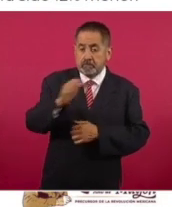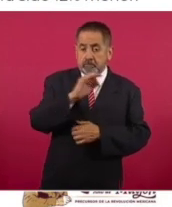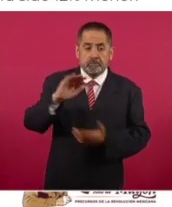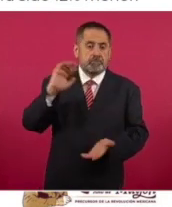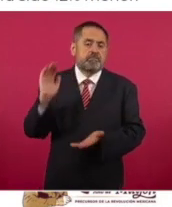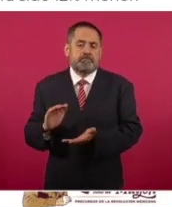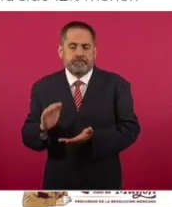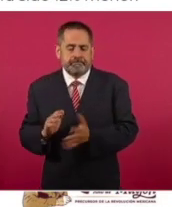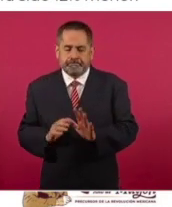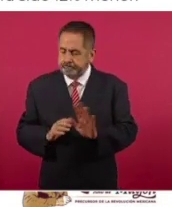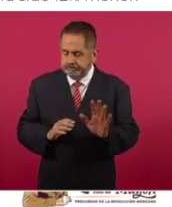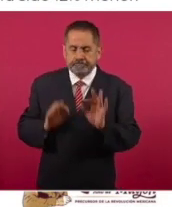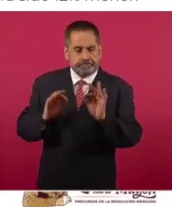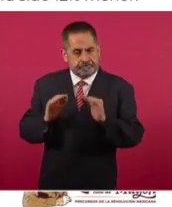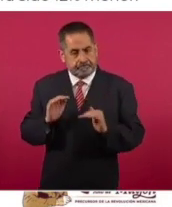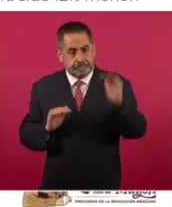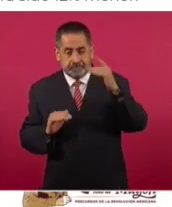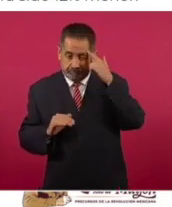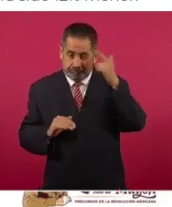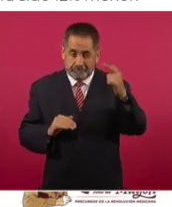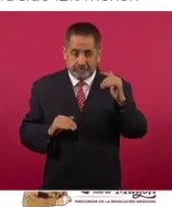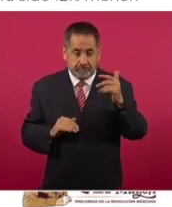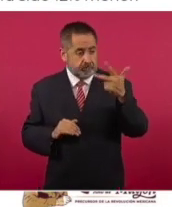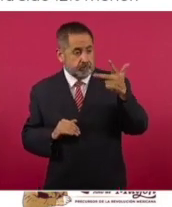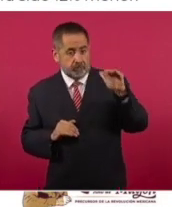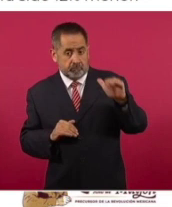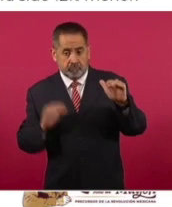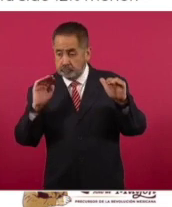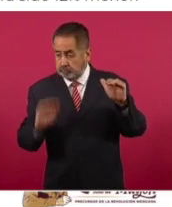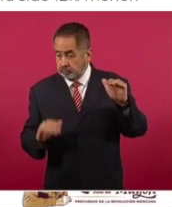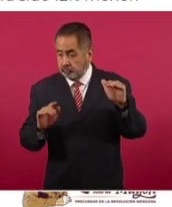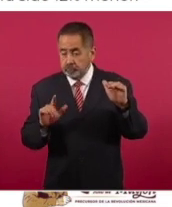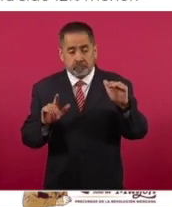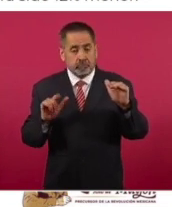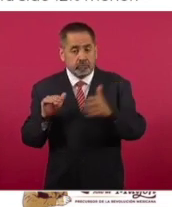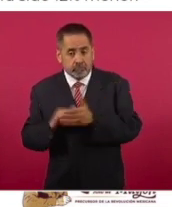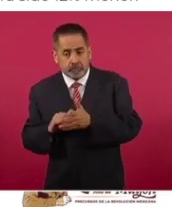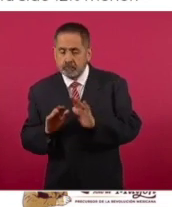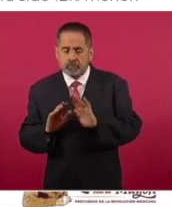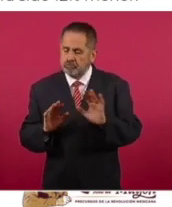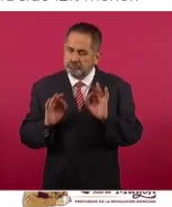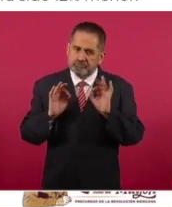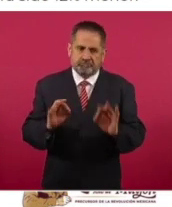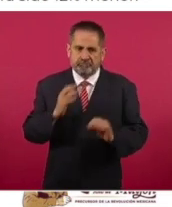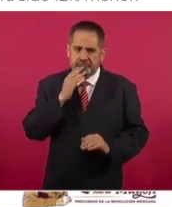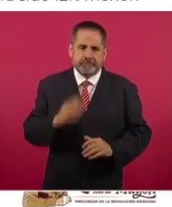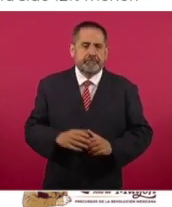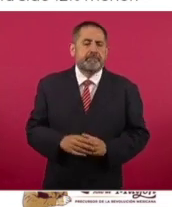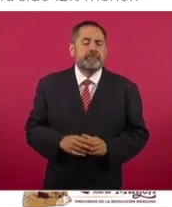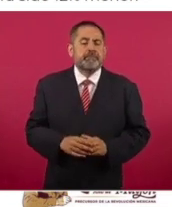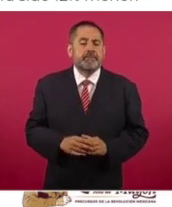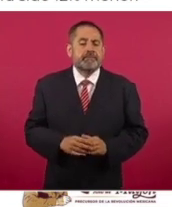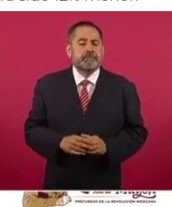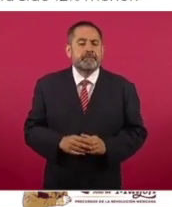debajo. Es una caída muy fuerte para el salario mensual. En la